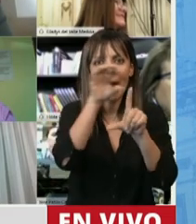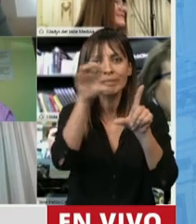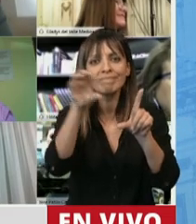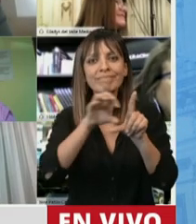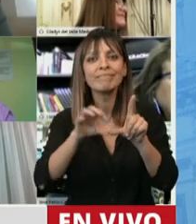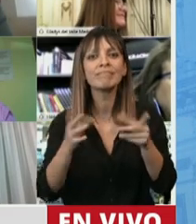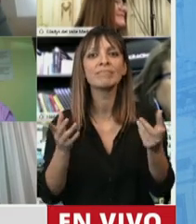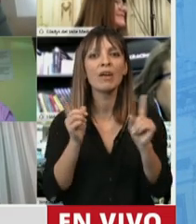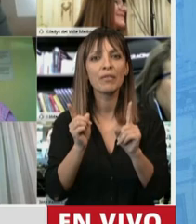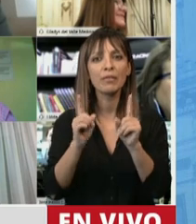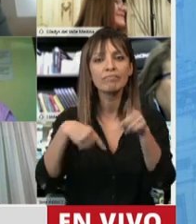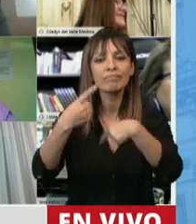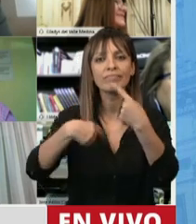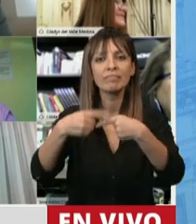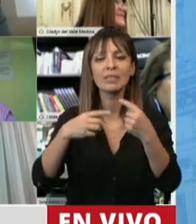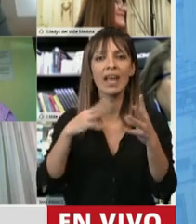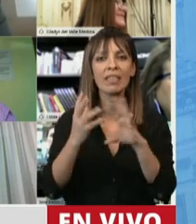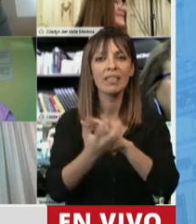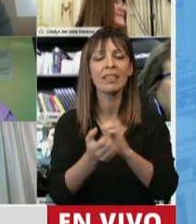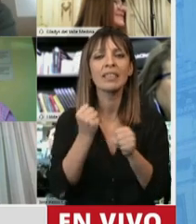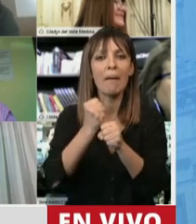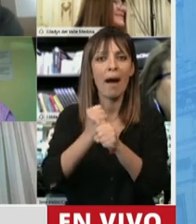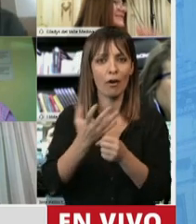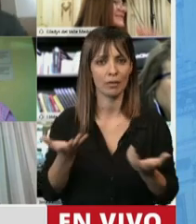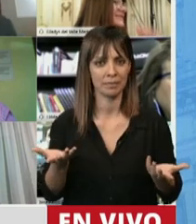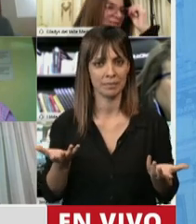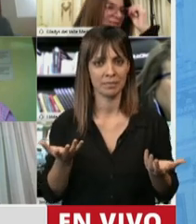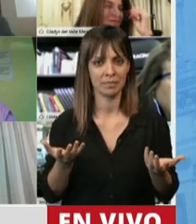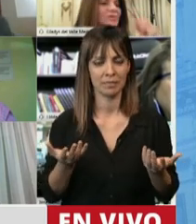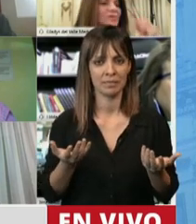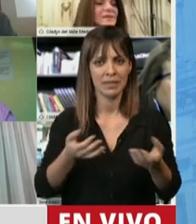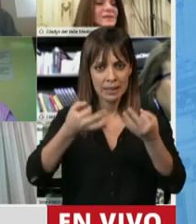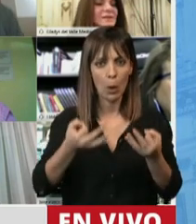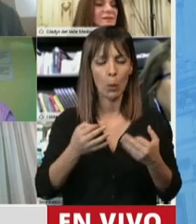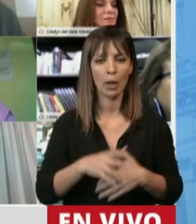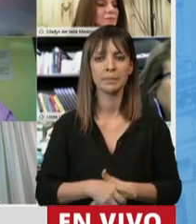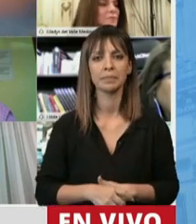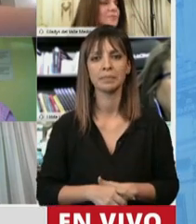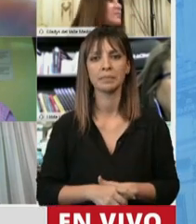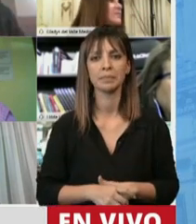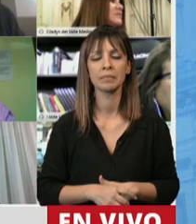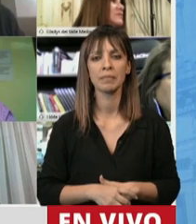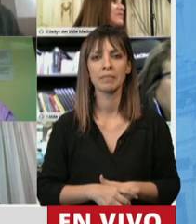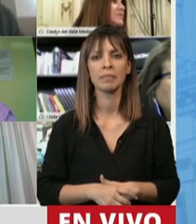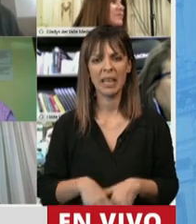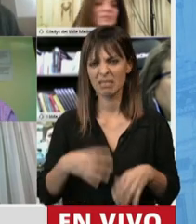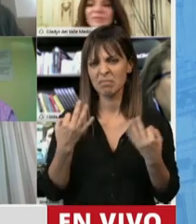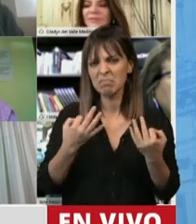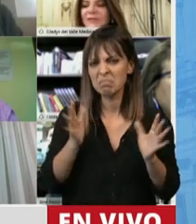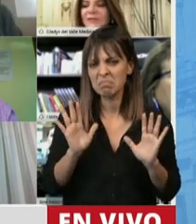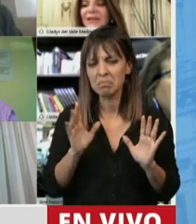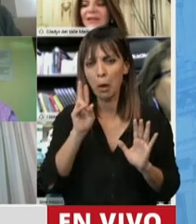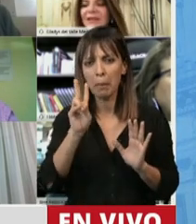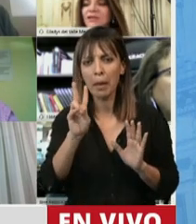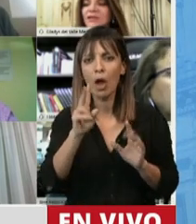podamos seguir desarrollando nuestro trabajo, nuestra tarea de manera segura. No hay duda señora Presidenta entonces